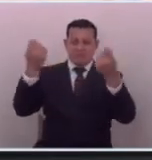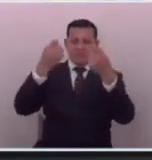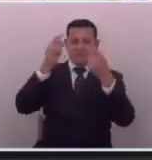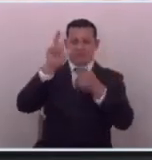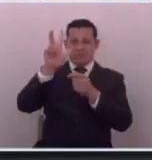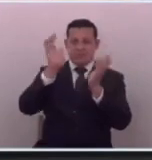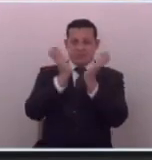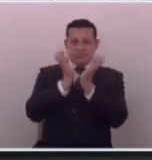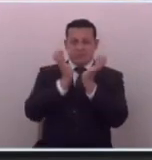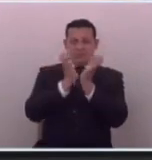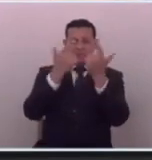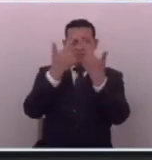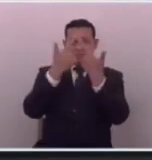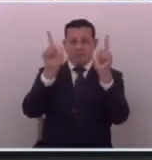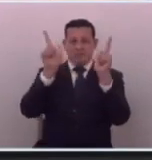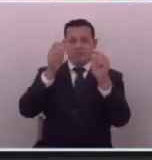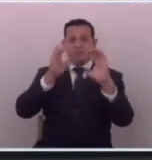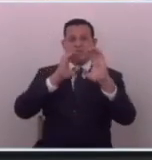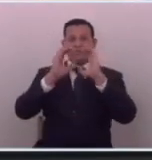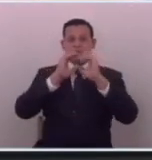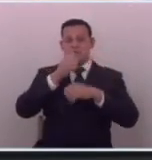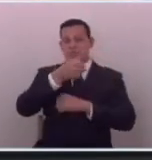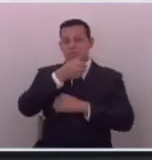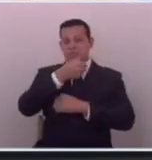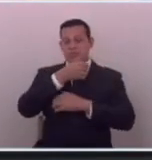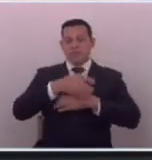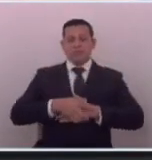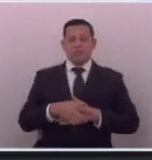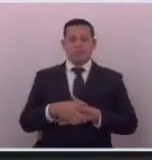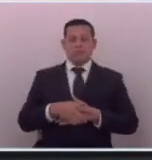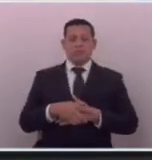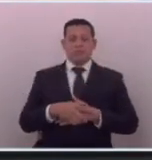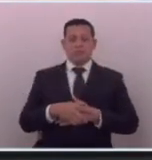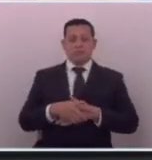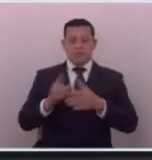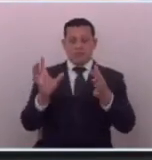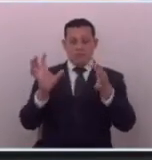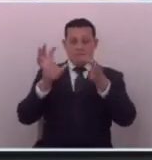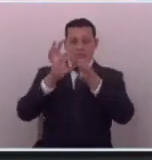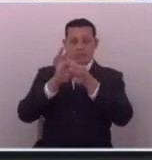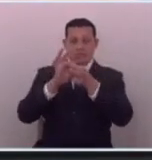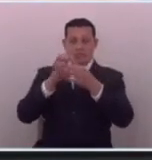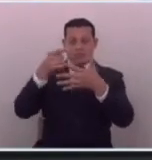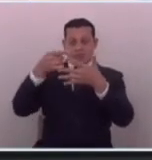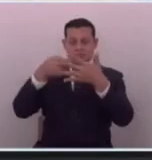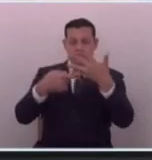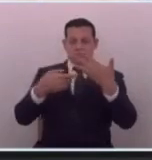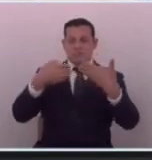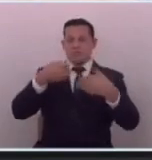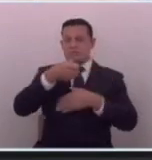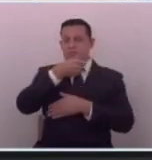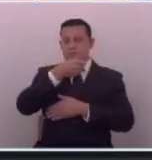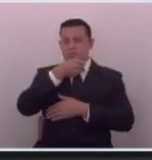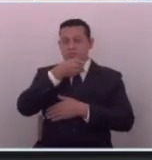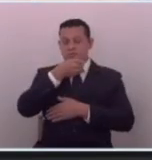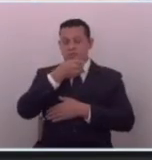de mayo como la libertad de prensa y esto va amarrado al derecho a la información